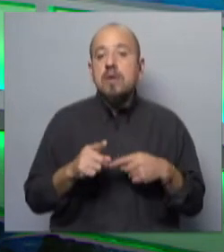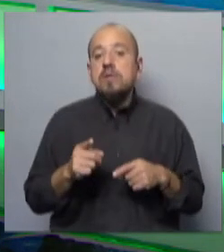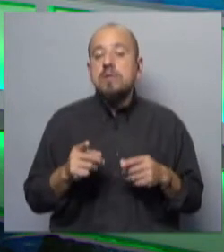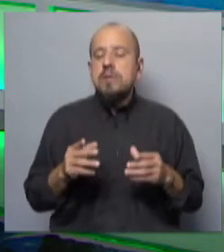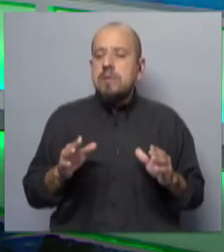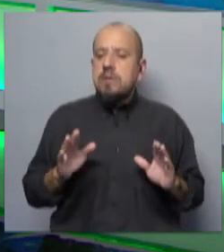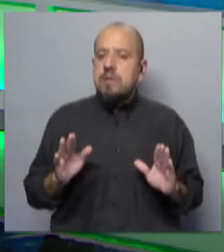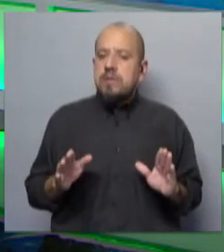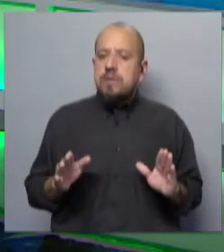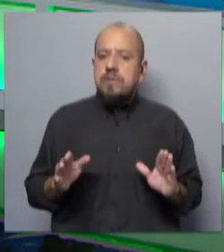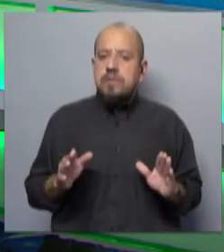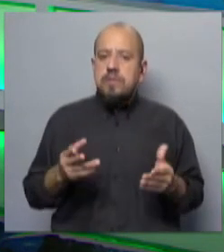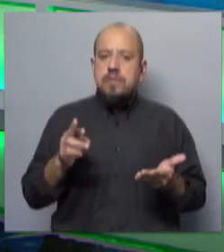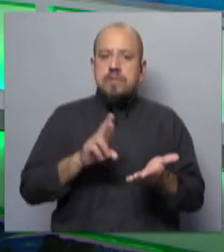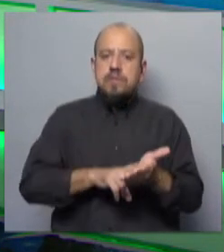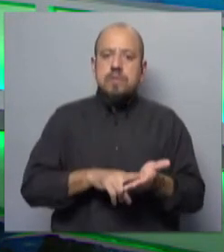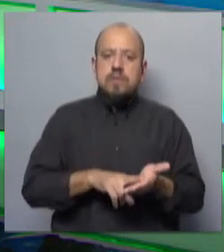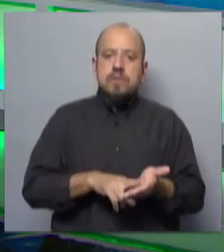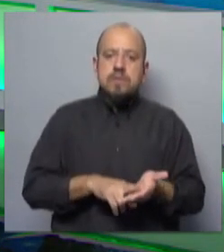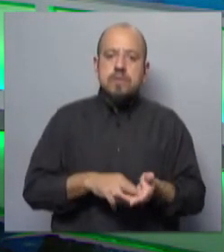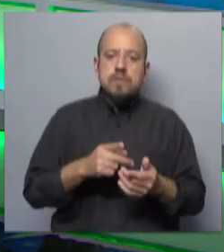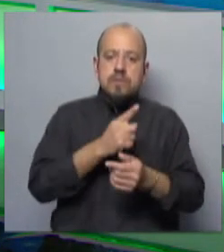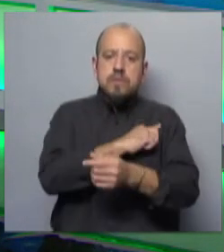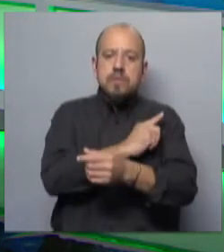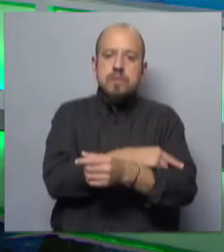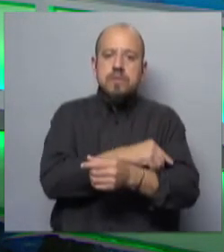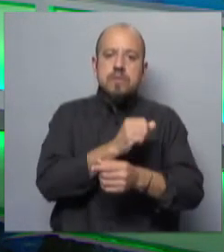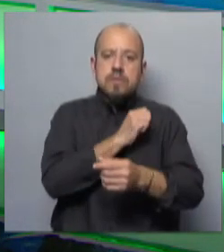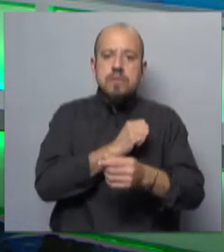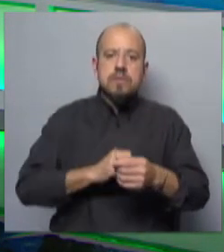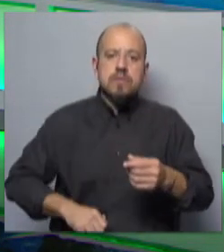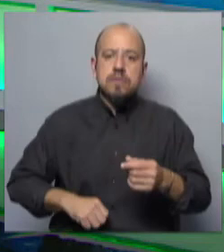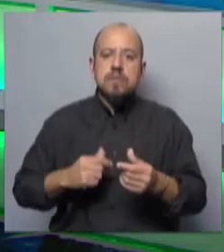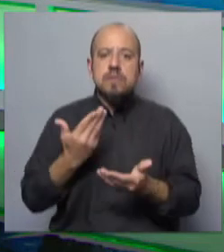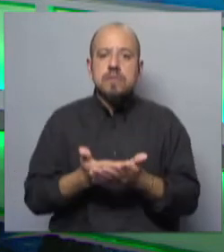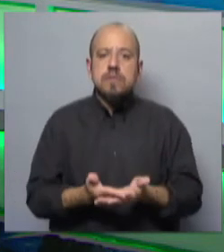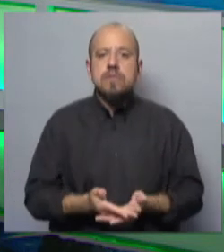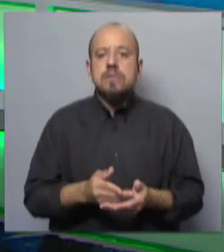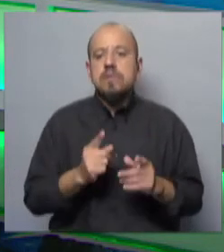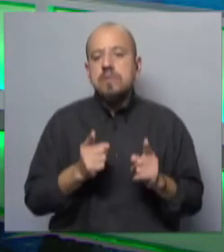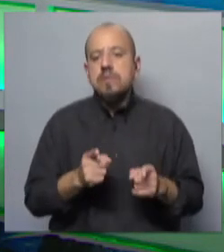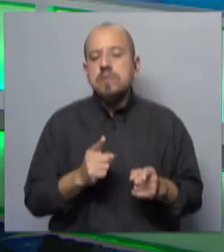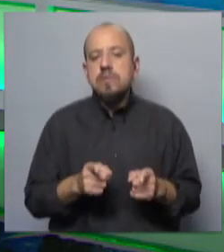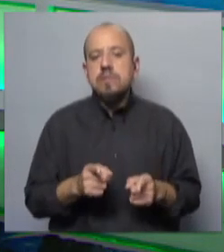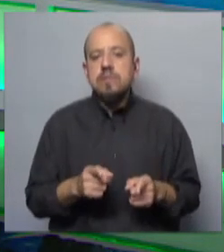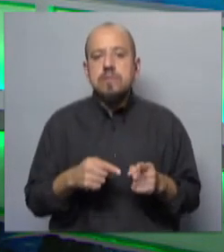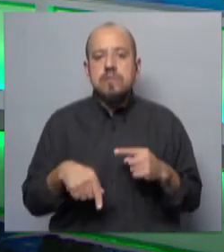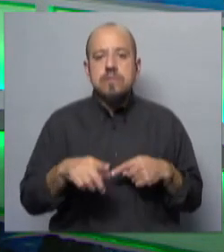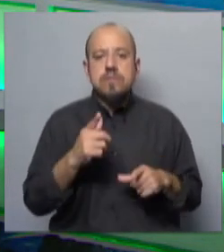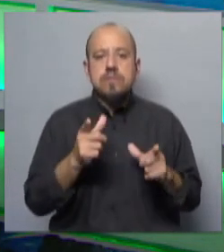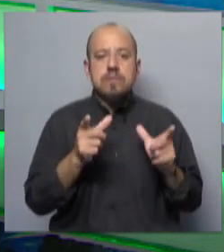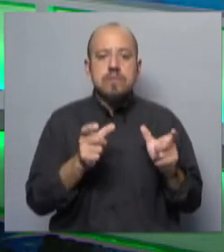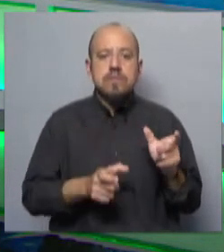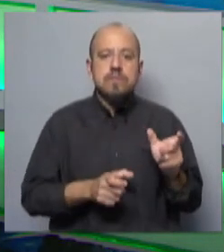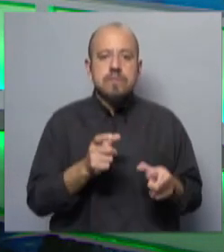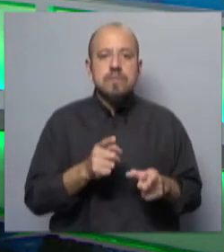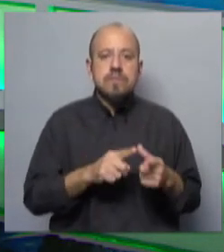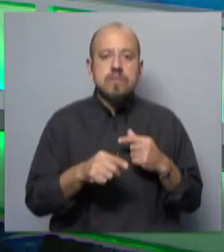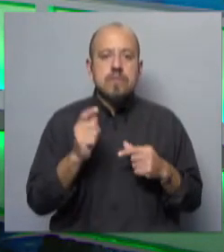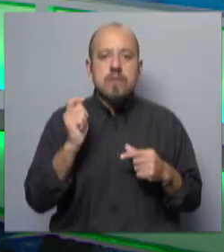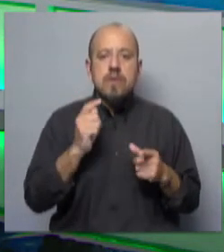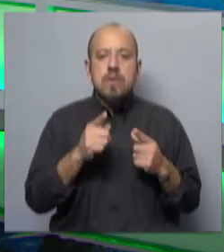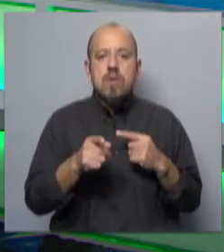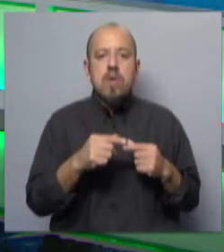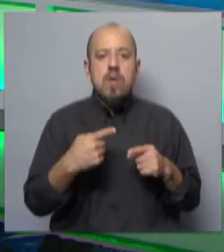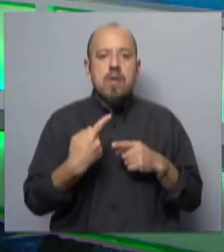la resolución que tome el Poder Ejecutivo en cómo lo plantea también puede tener impactos en la agenda mediática y pública